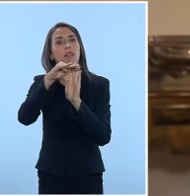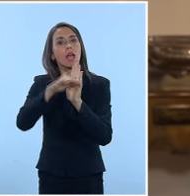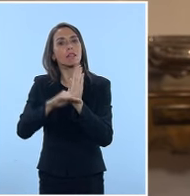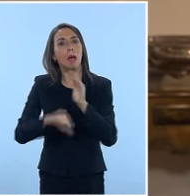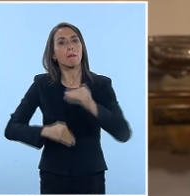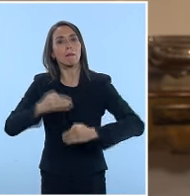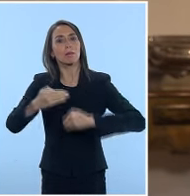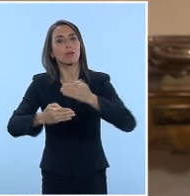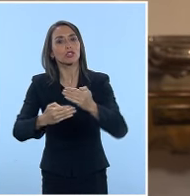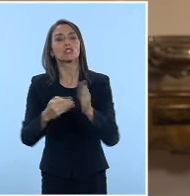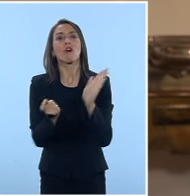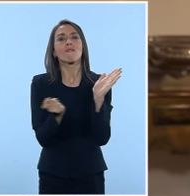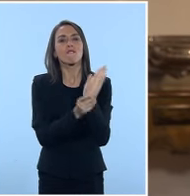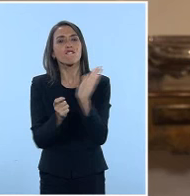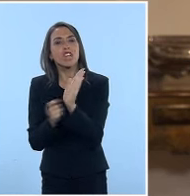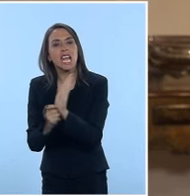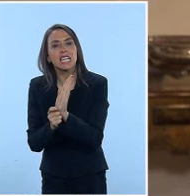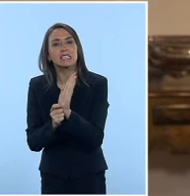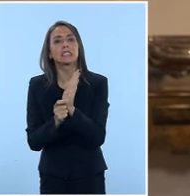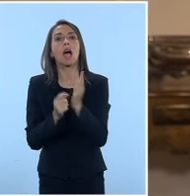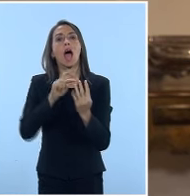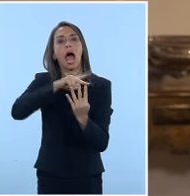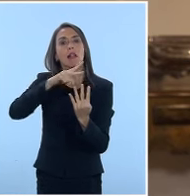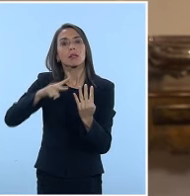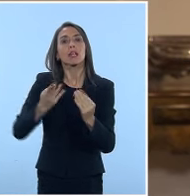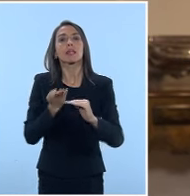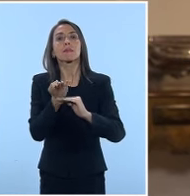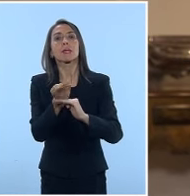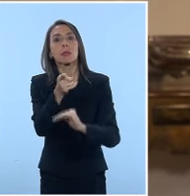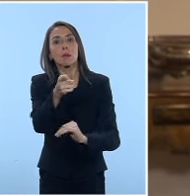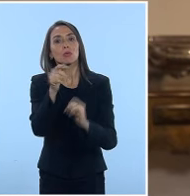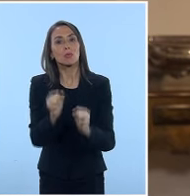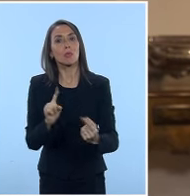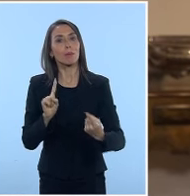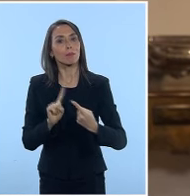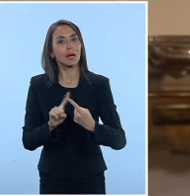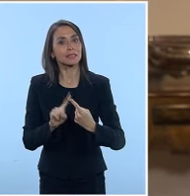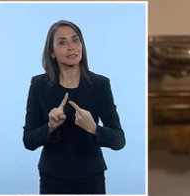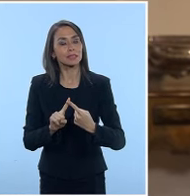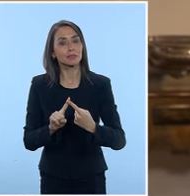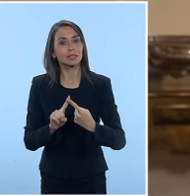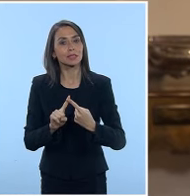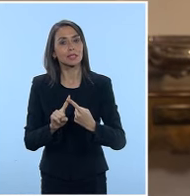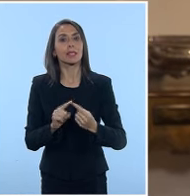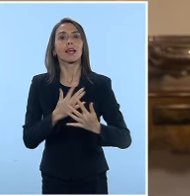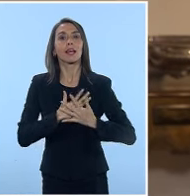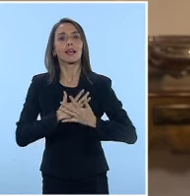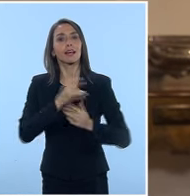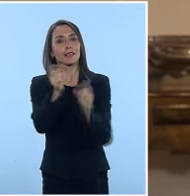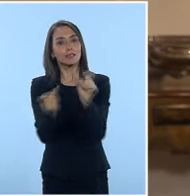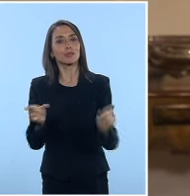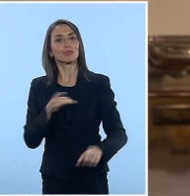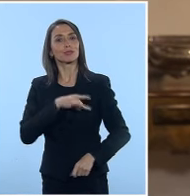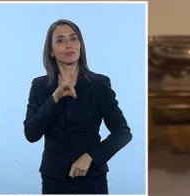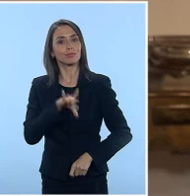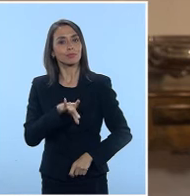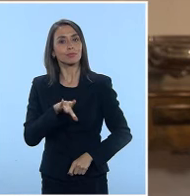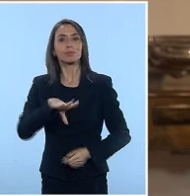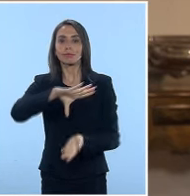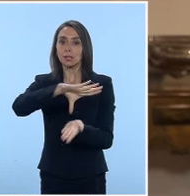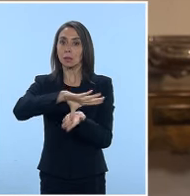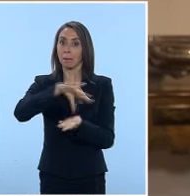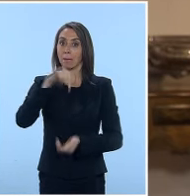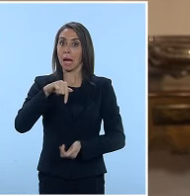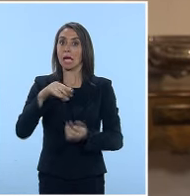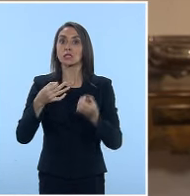proceso, las fechas y las alternativas y requisitos para poder participar. Queridos compatriotas, como país